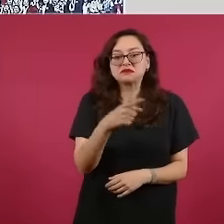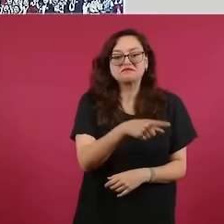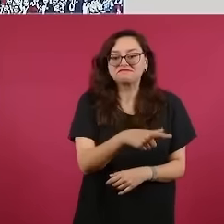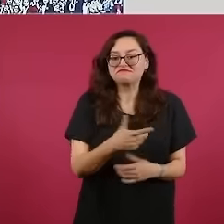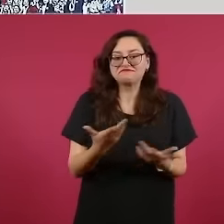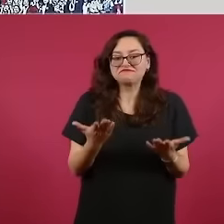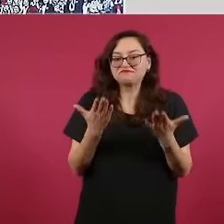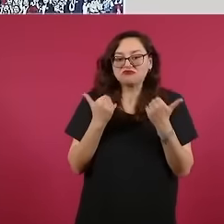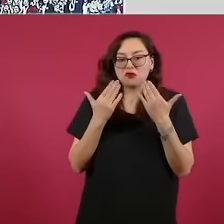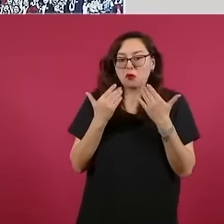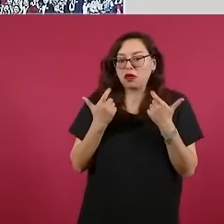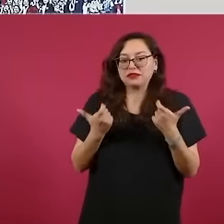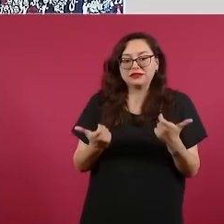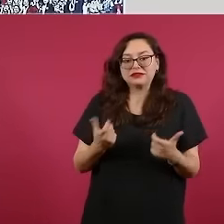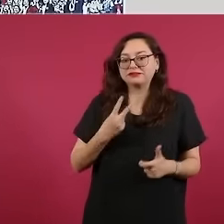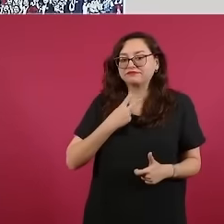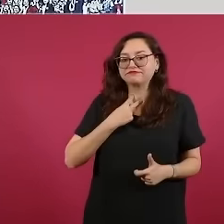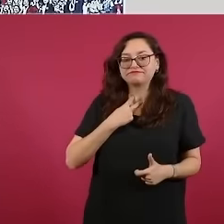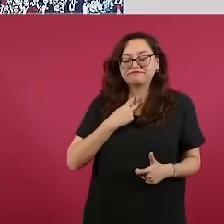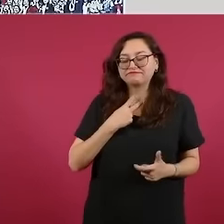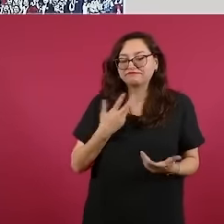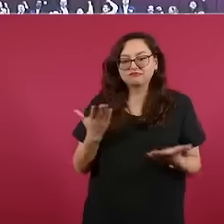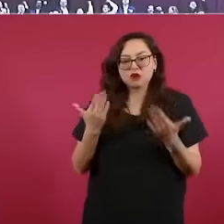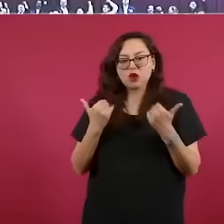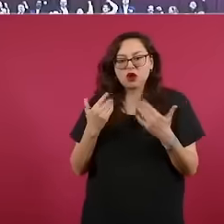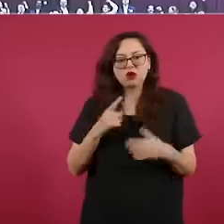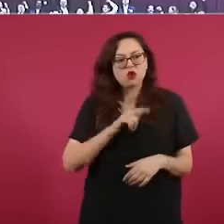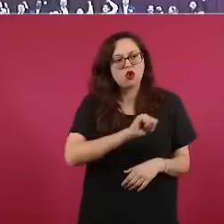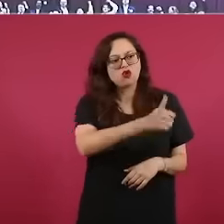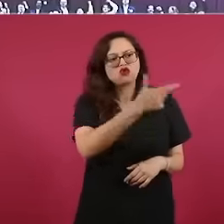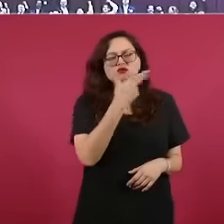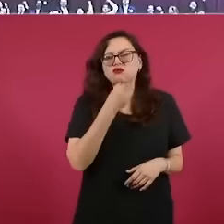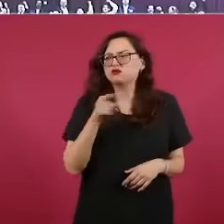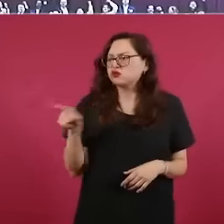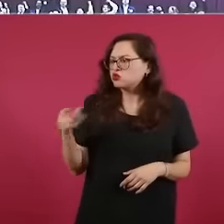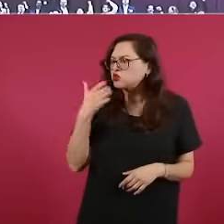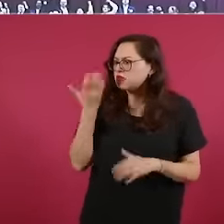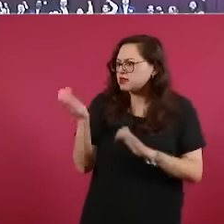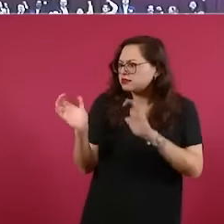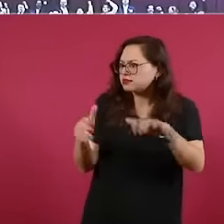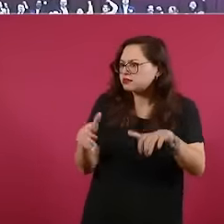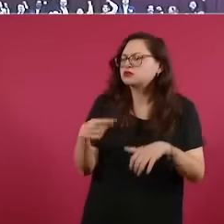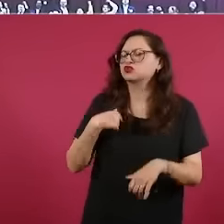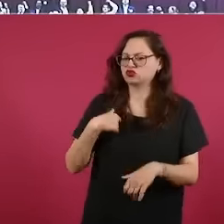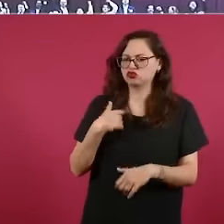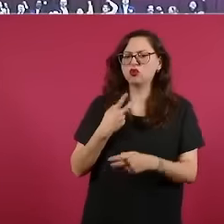no se iba a inscribir y le dijo un señor, yo te presto los 100 pesos.